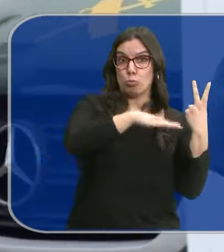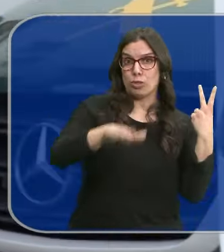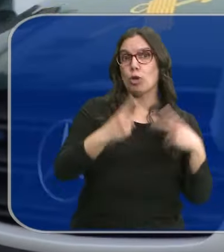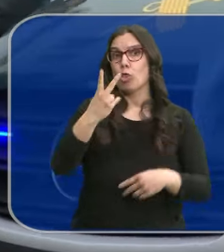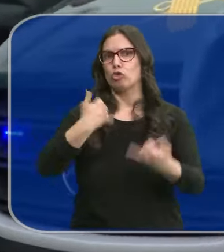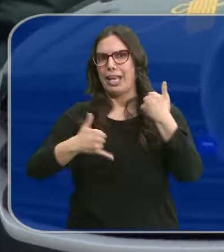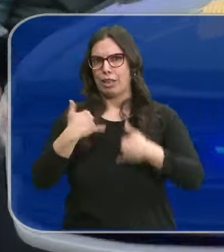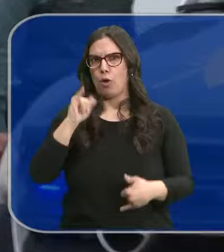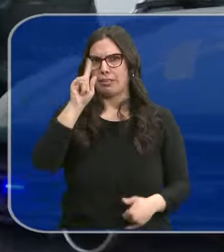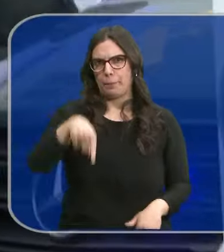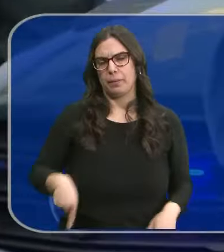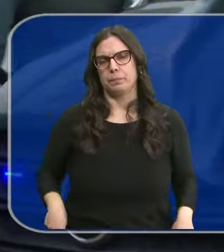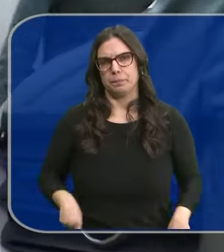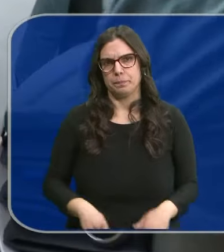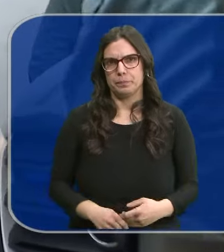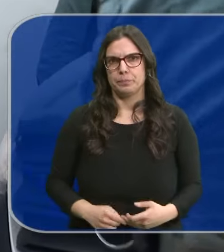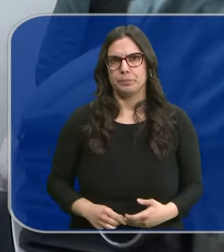heridos en el momento de los hechos.